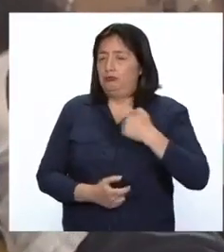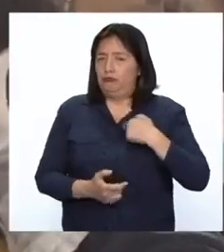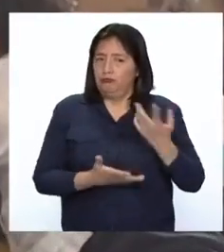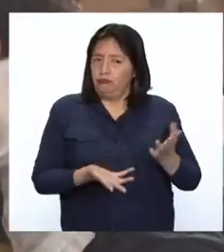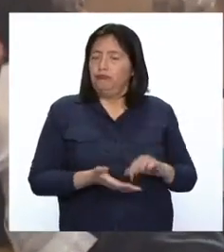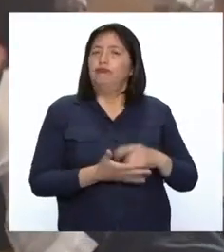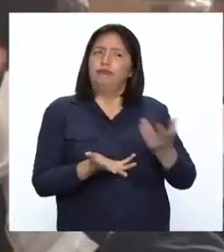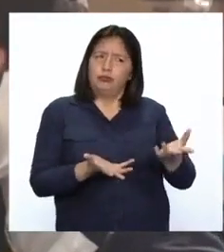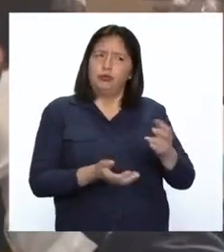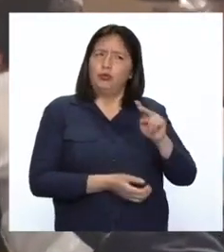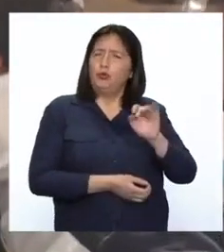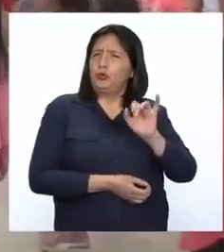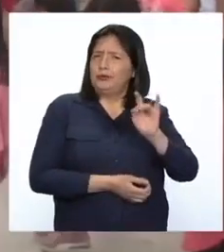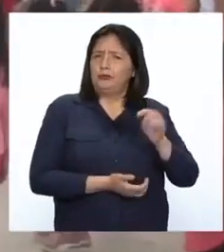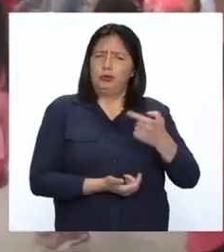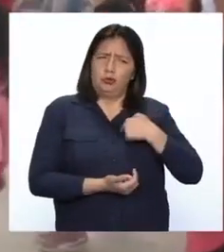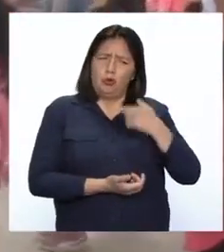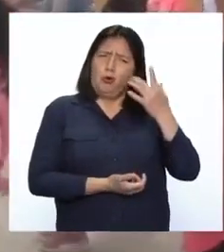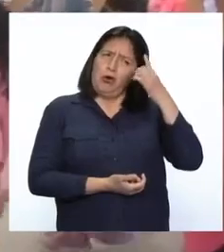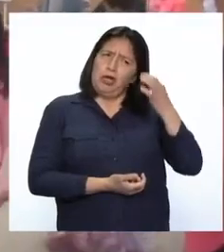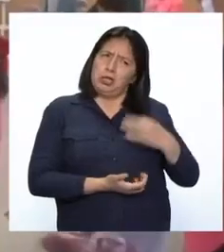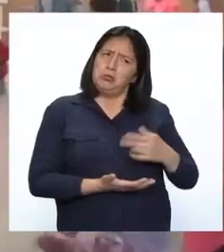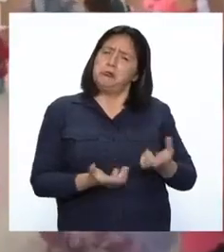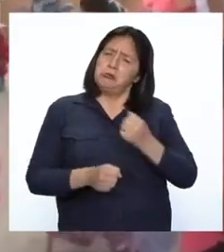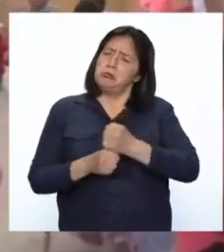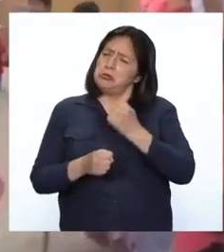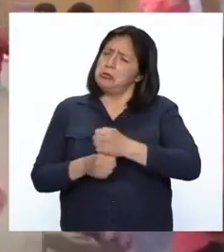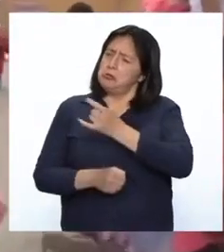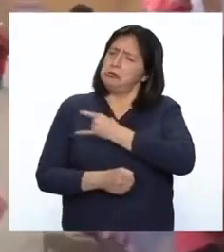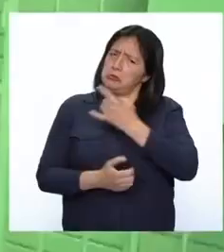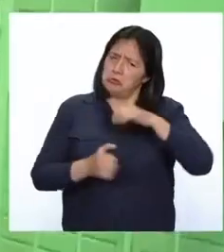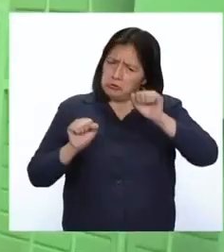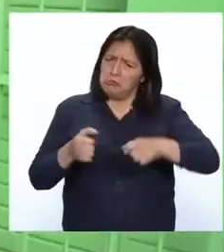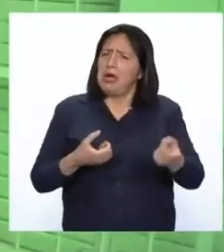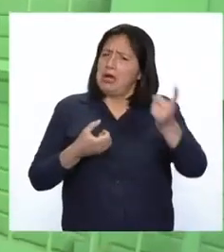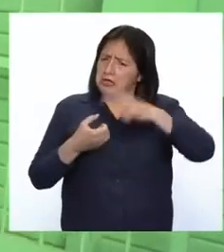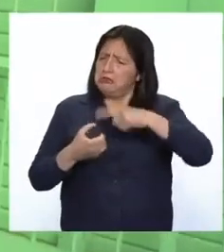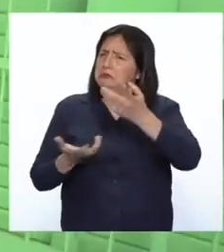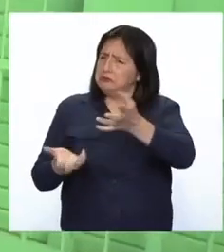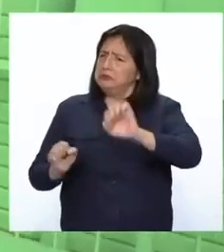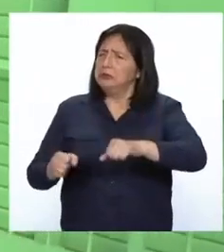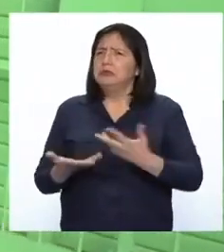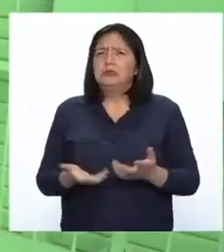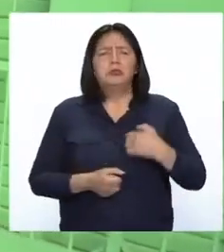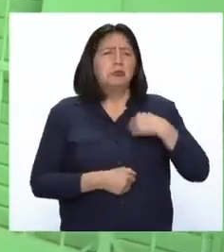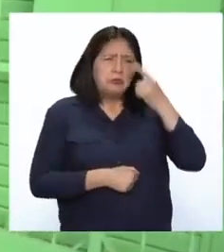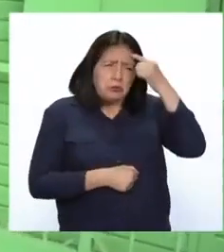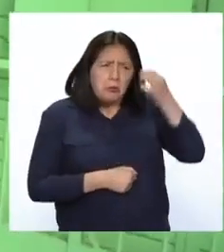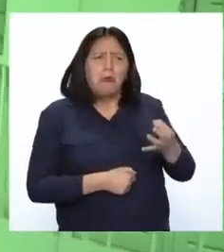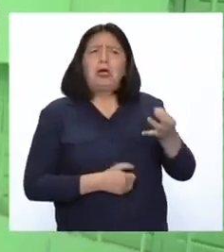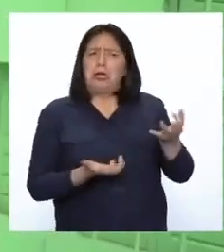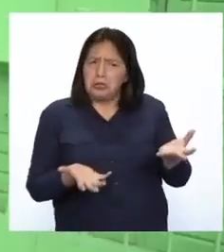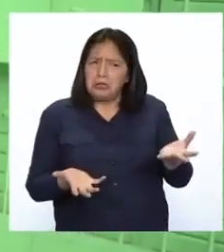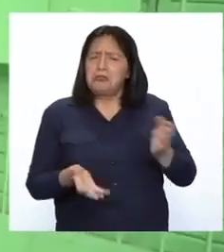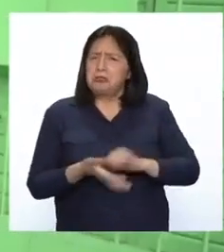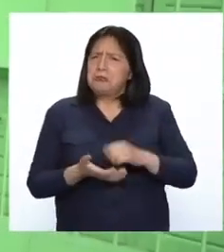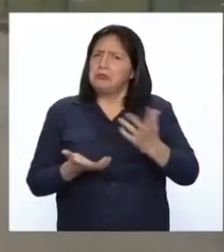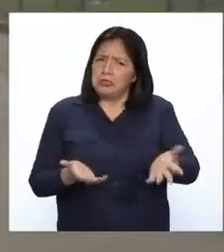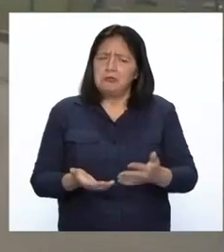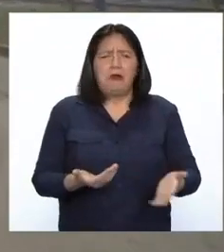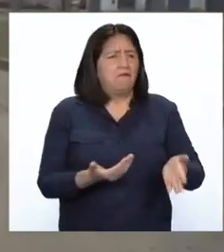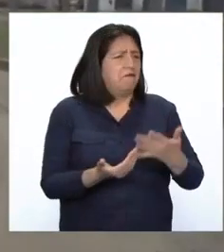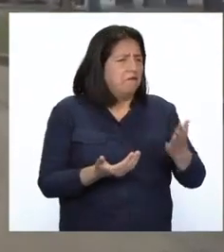que el trabajo voluntario es parte del deber de un alumno de una universidad nacional. Creo que es la manera más